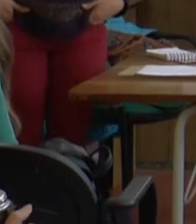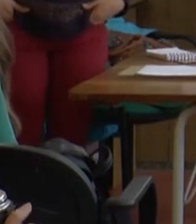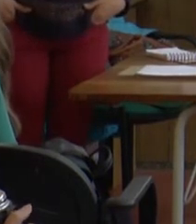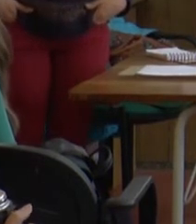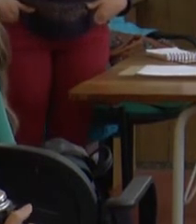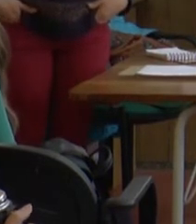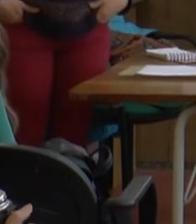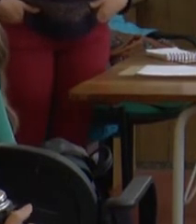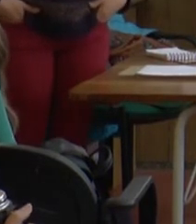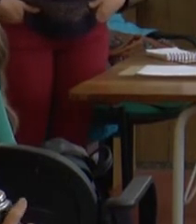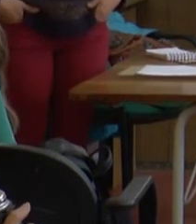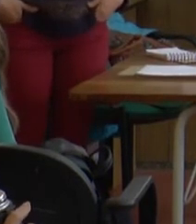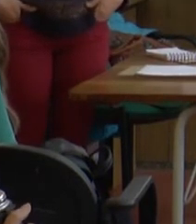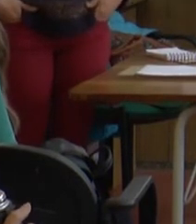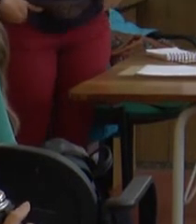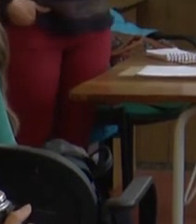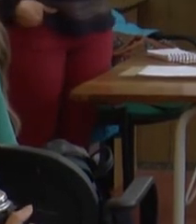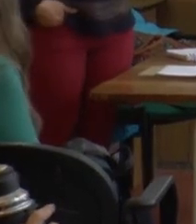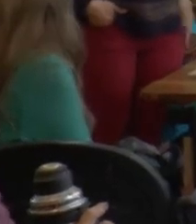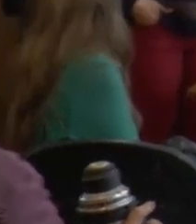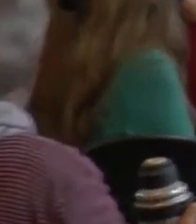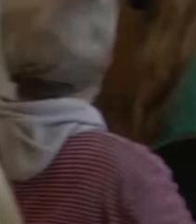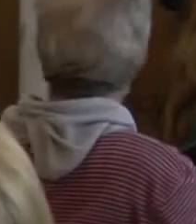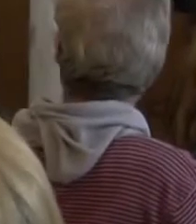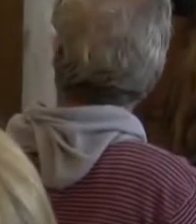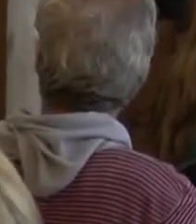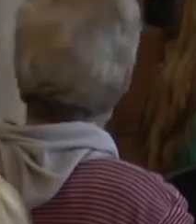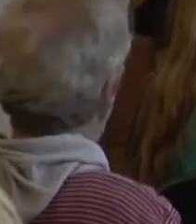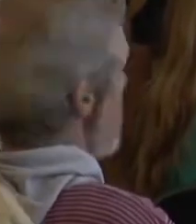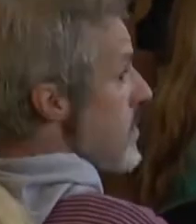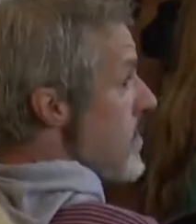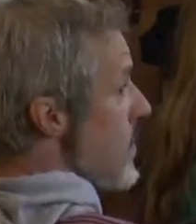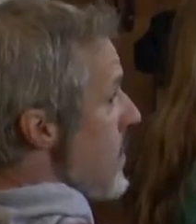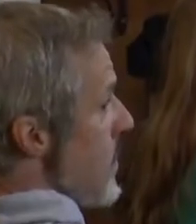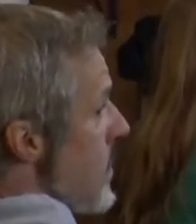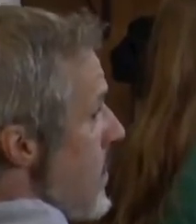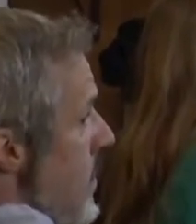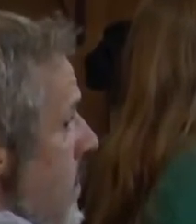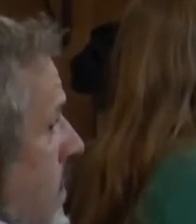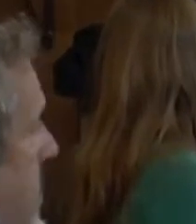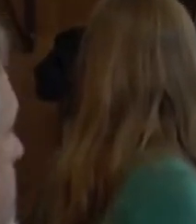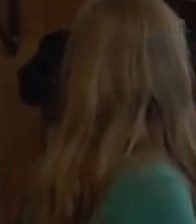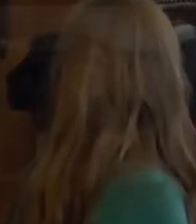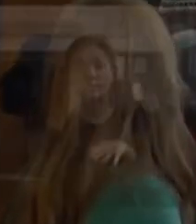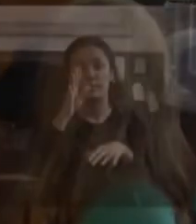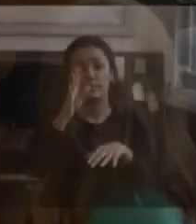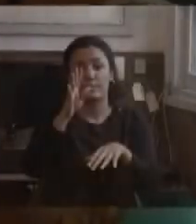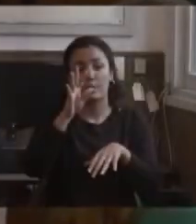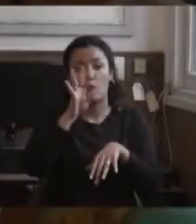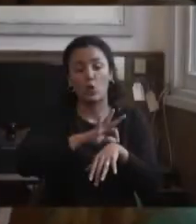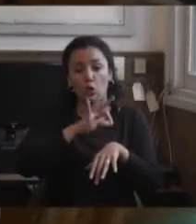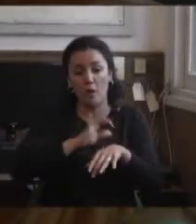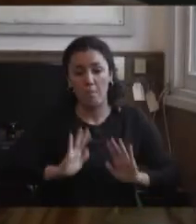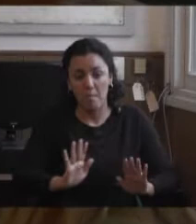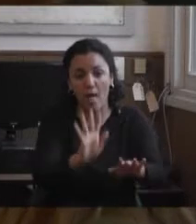formación de posgrado. De hecho, en este momento estaba posando un posgrado en las redes sociales. Voy a leerlo porque